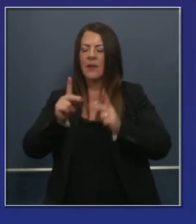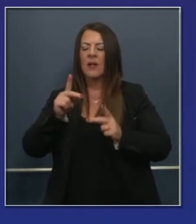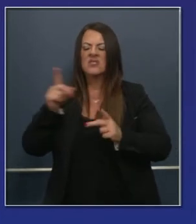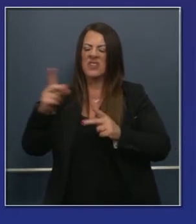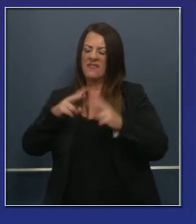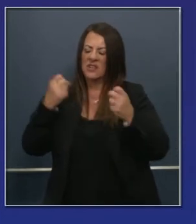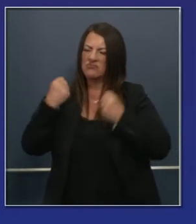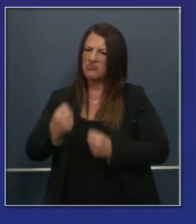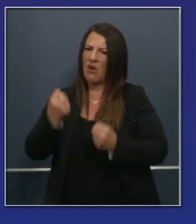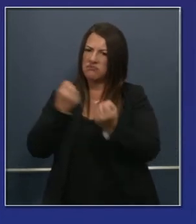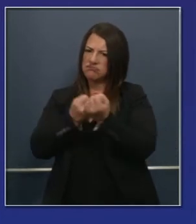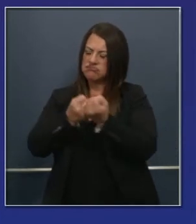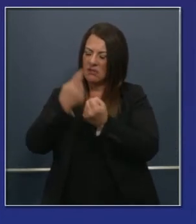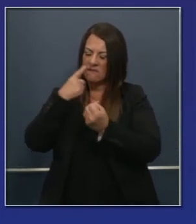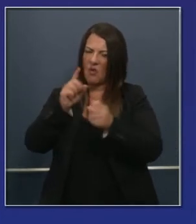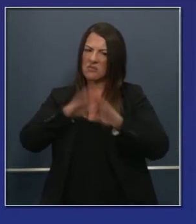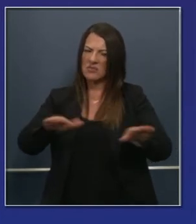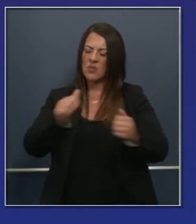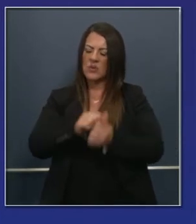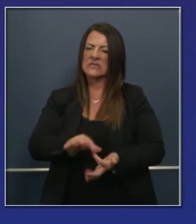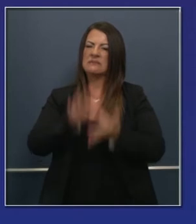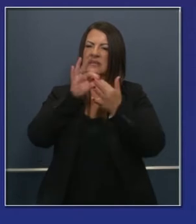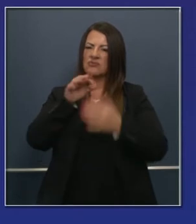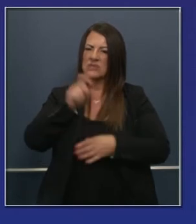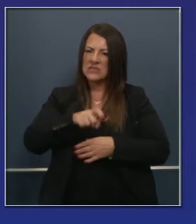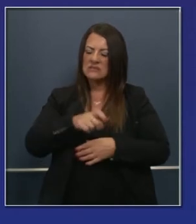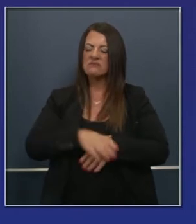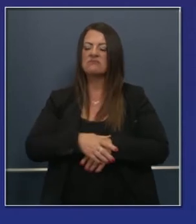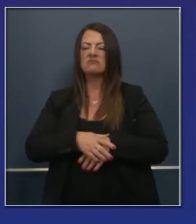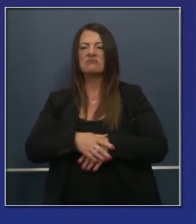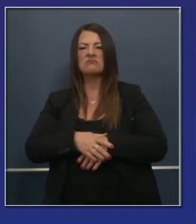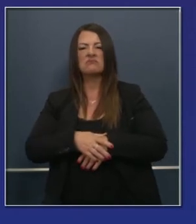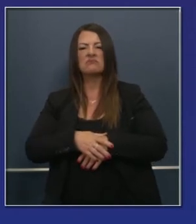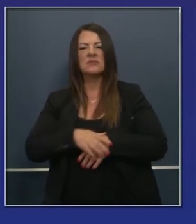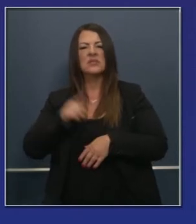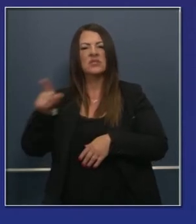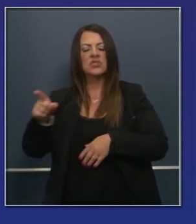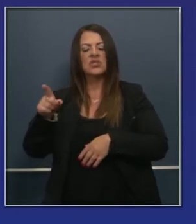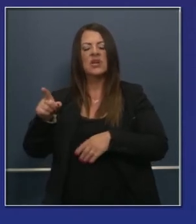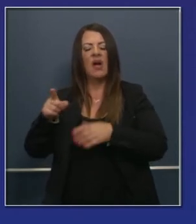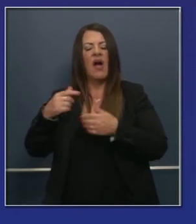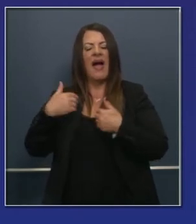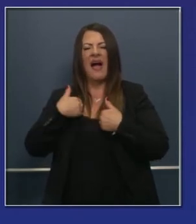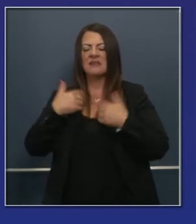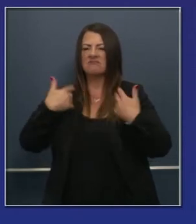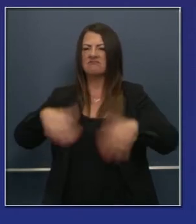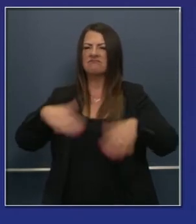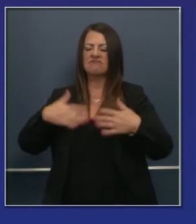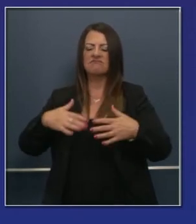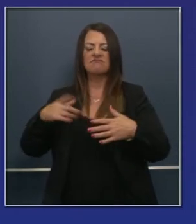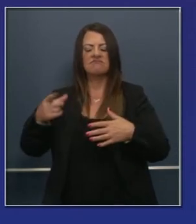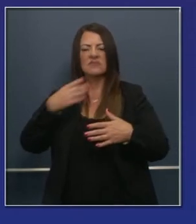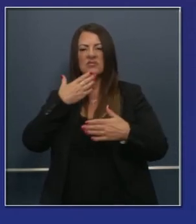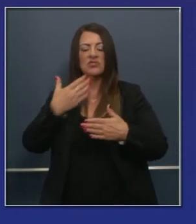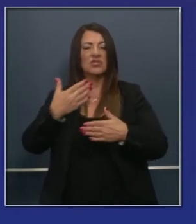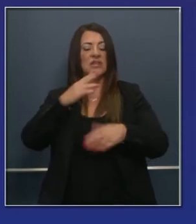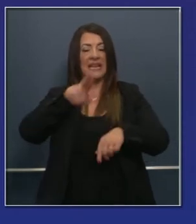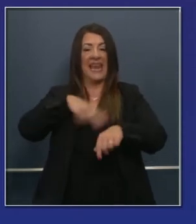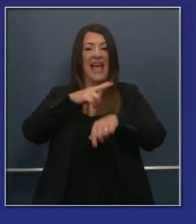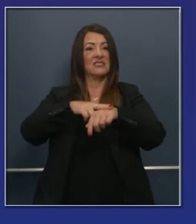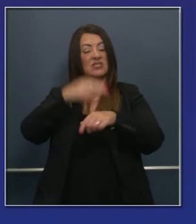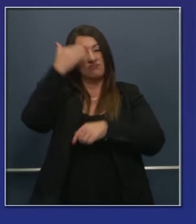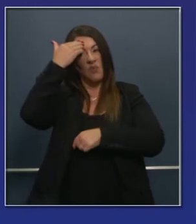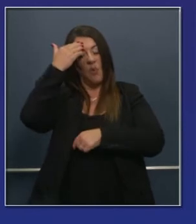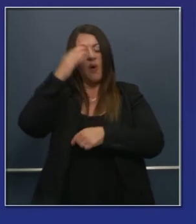particularmente a los que tienen necesidades especiales, su trabajo que hizo en la universidad personalmente y también lo que hace